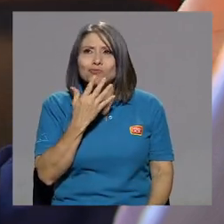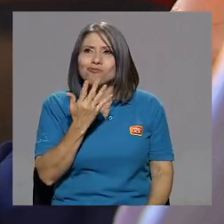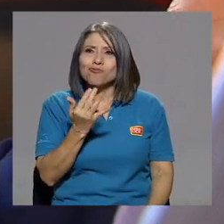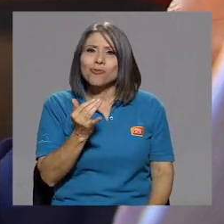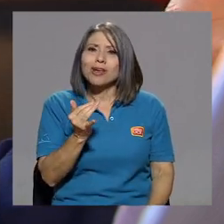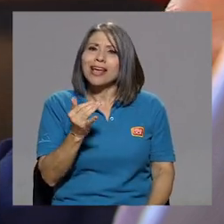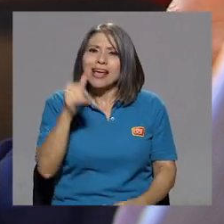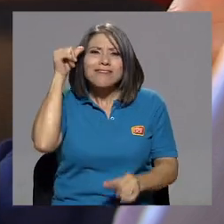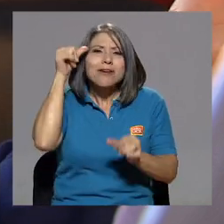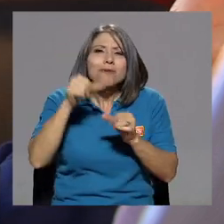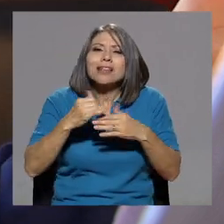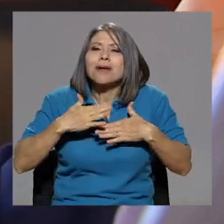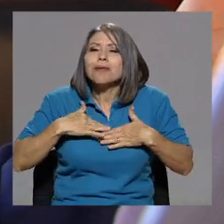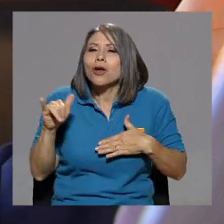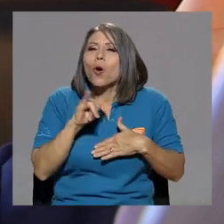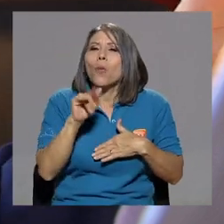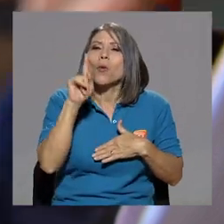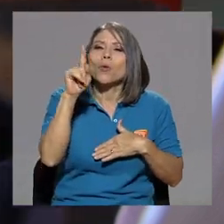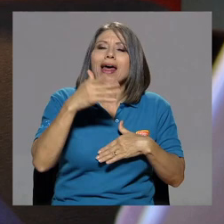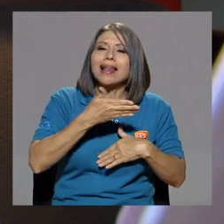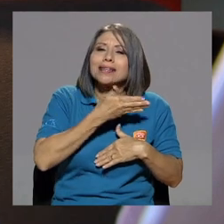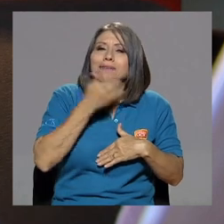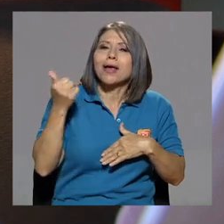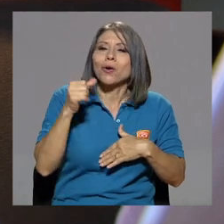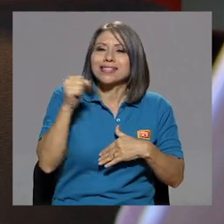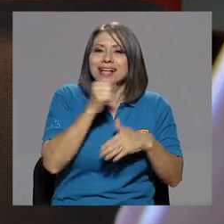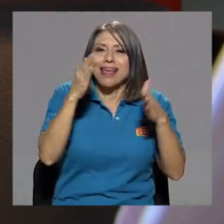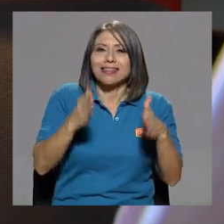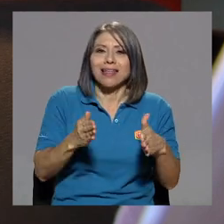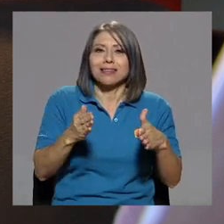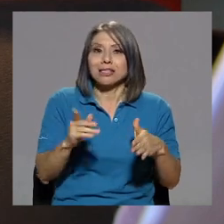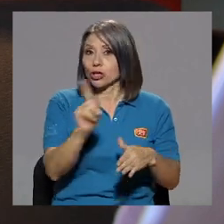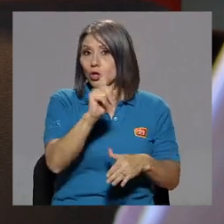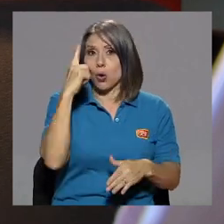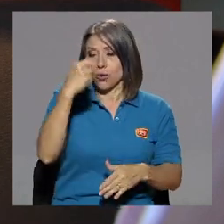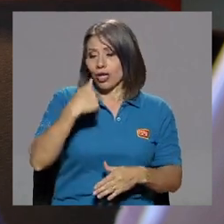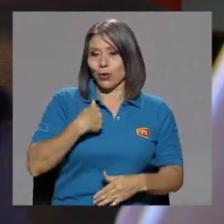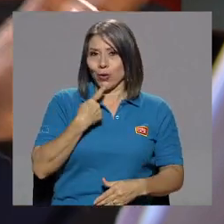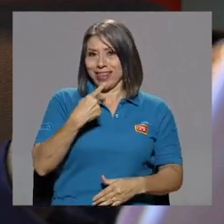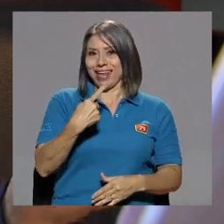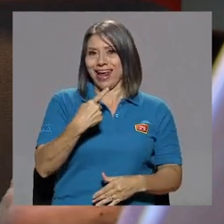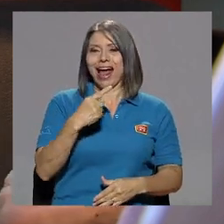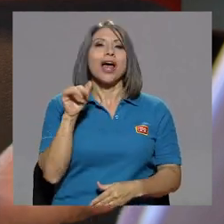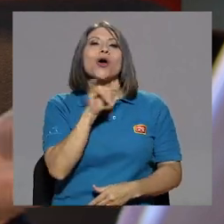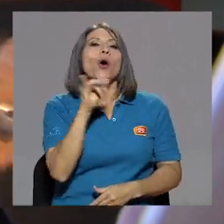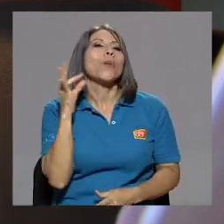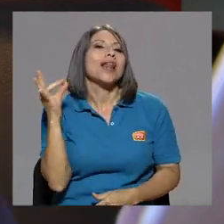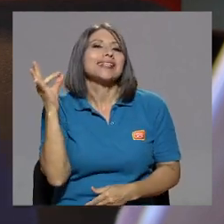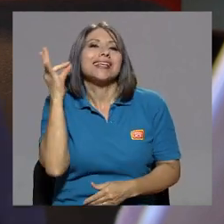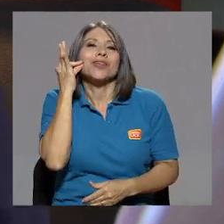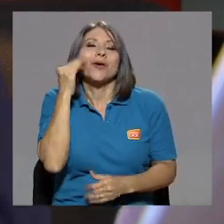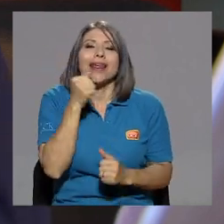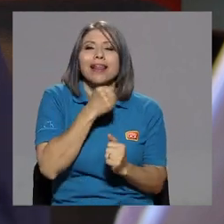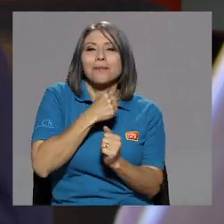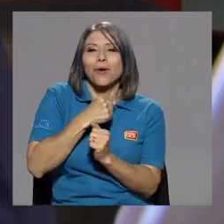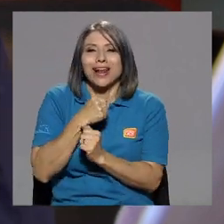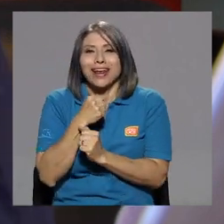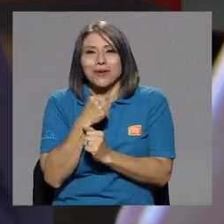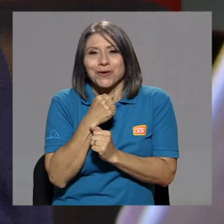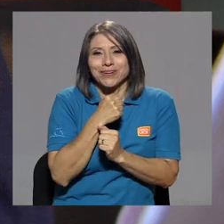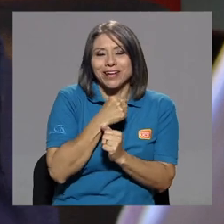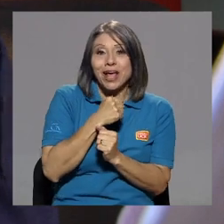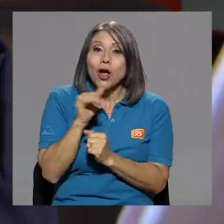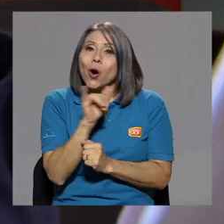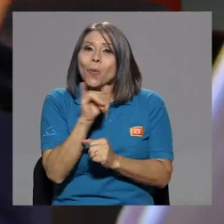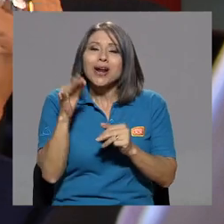Como una de las mejores cantantes, no porque yo lo diga, como la señora del bolero, como la señora que le